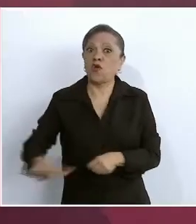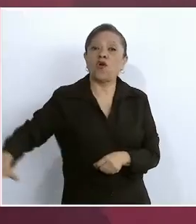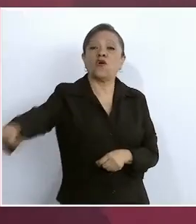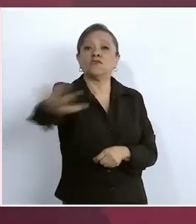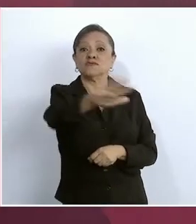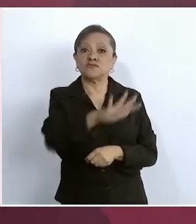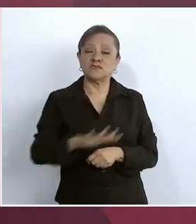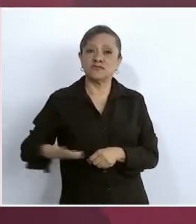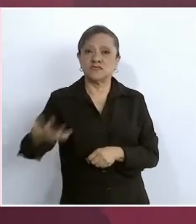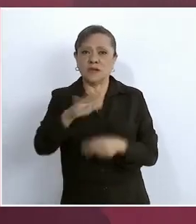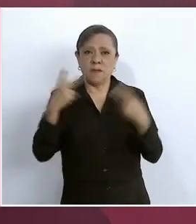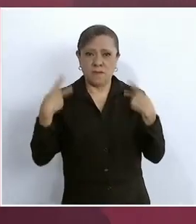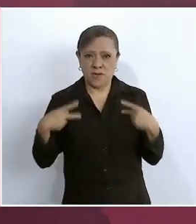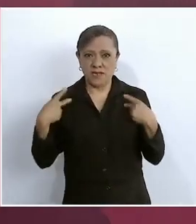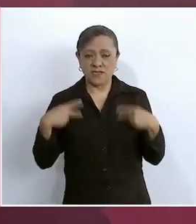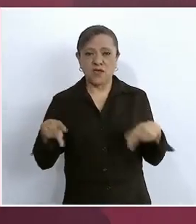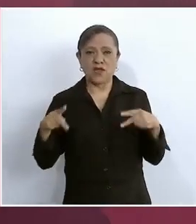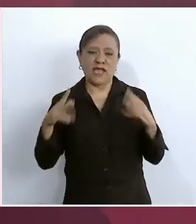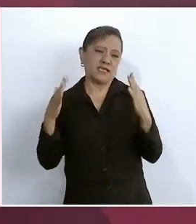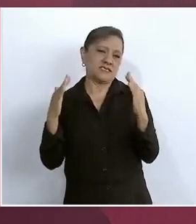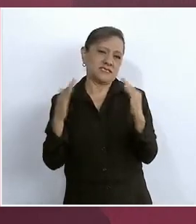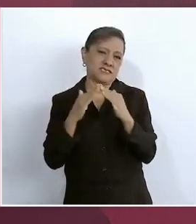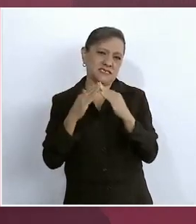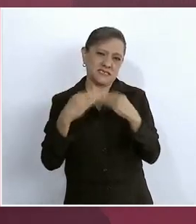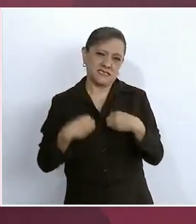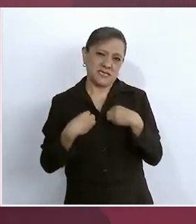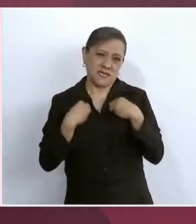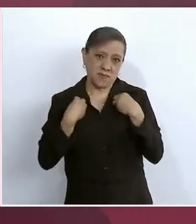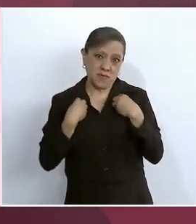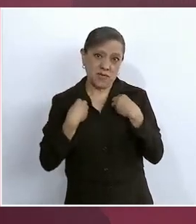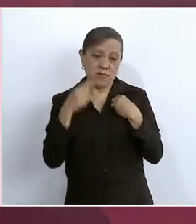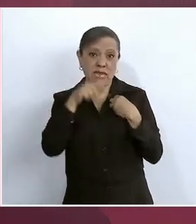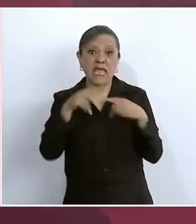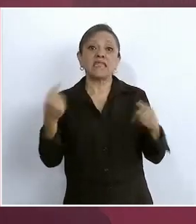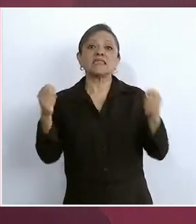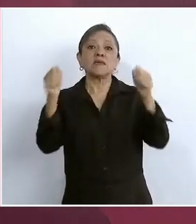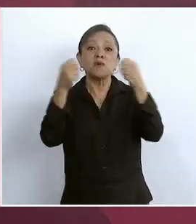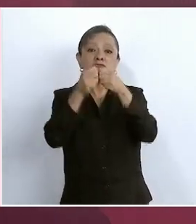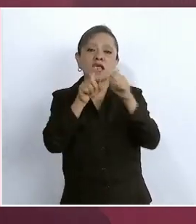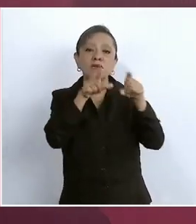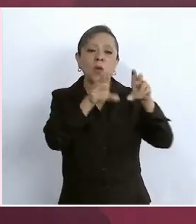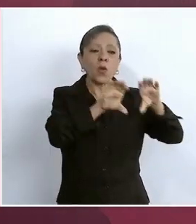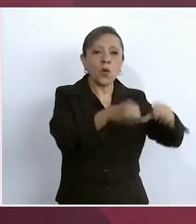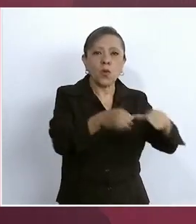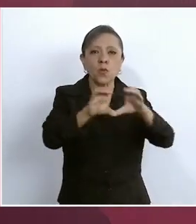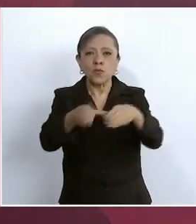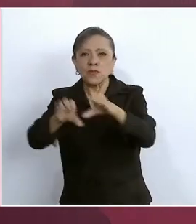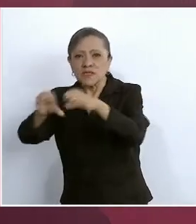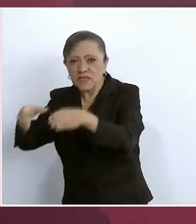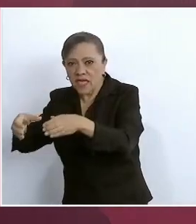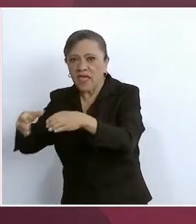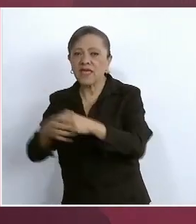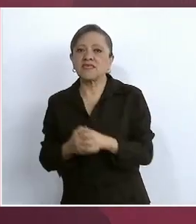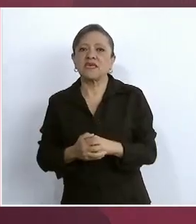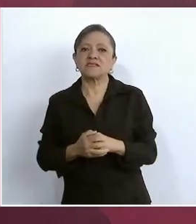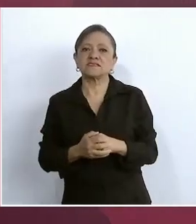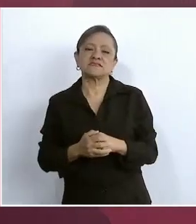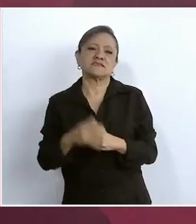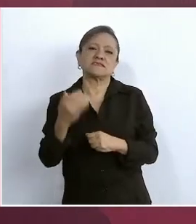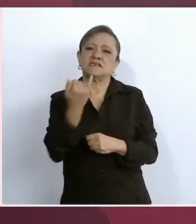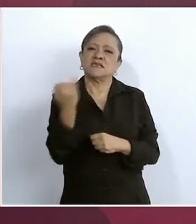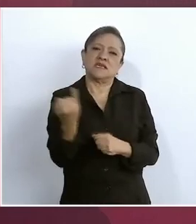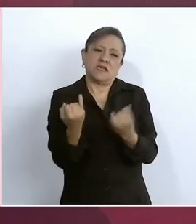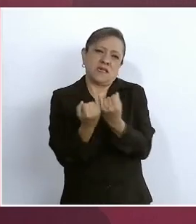los habitantes de Tepoztlán, de sus comunidades, de sus colonias, de sus barrios,